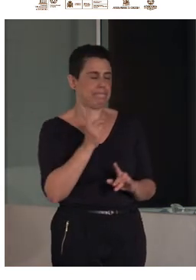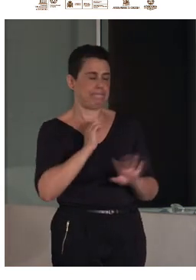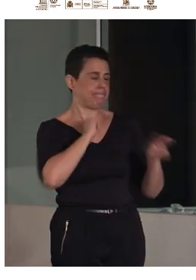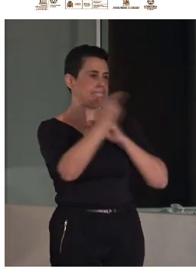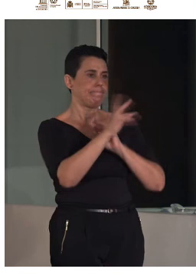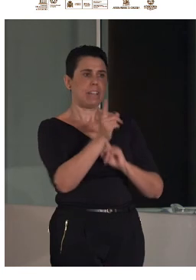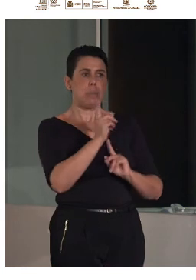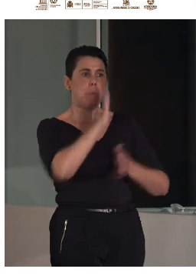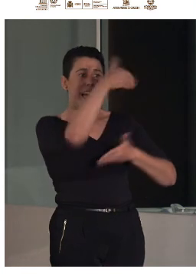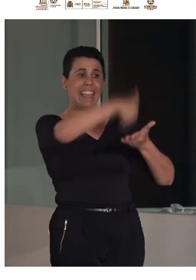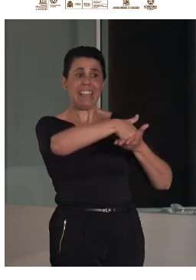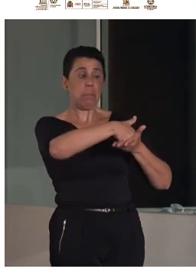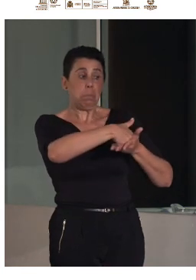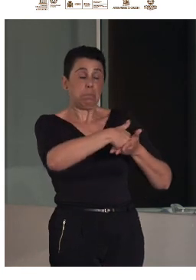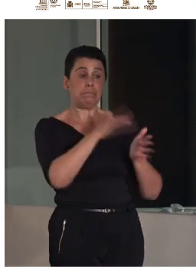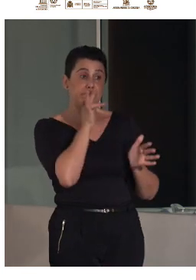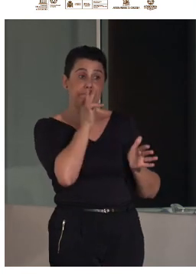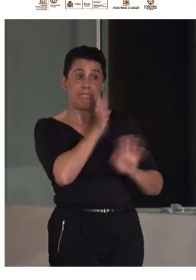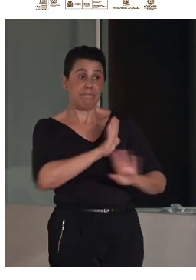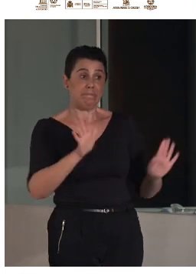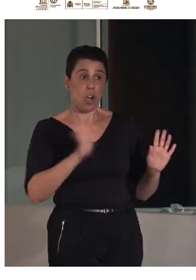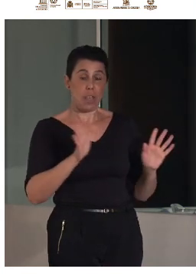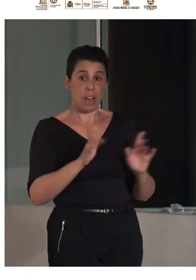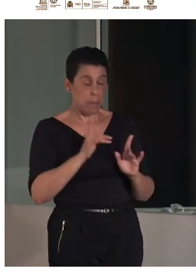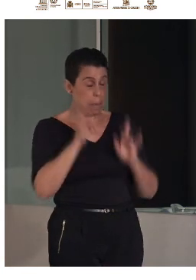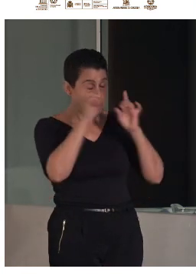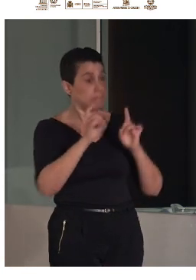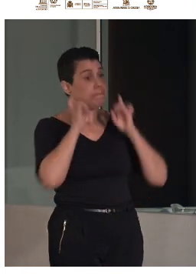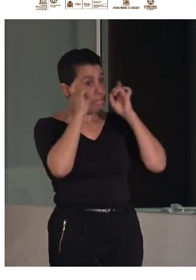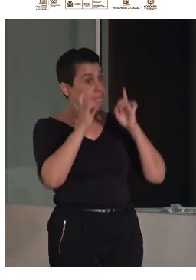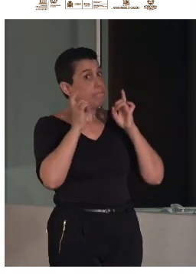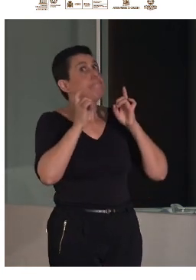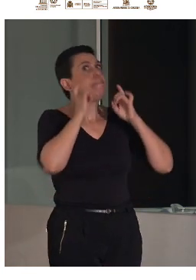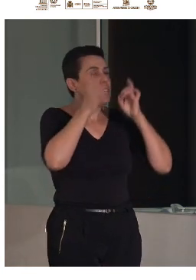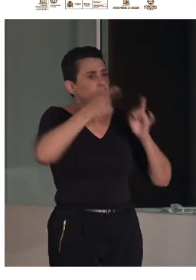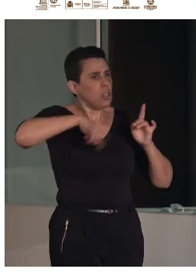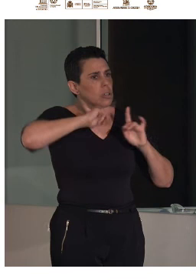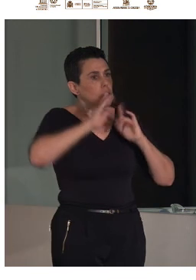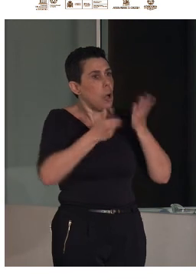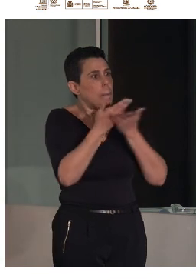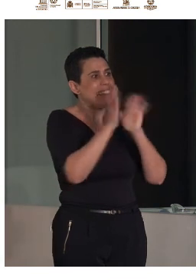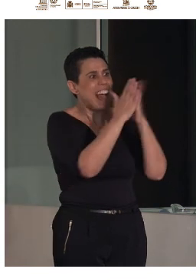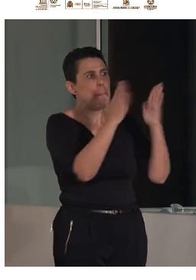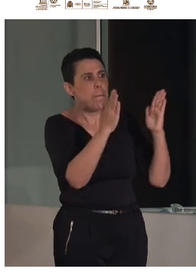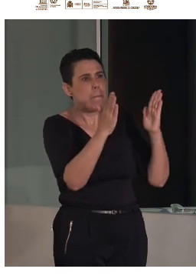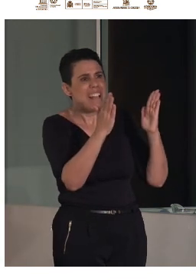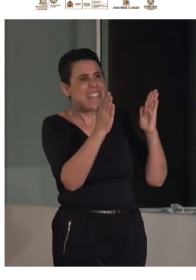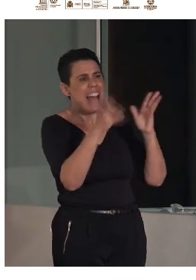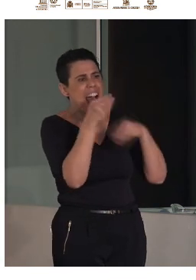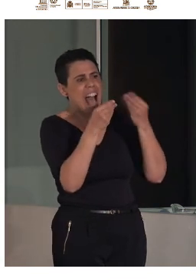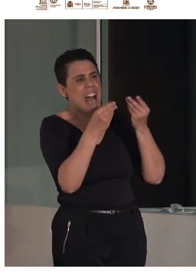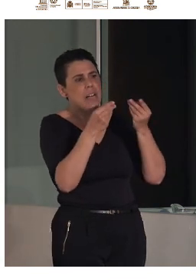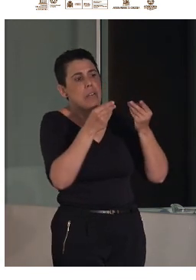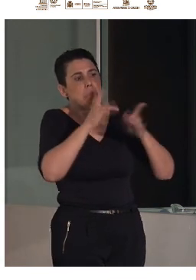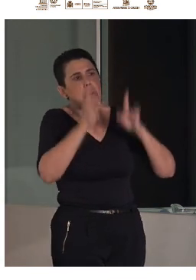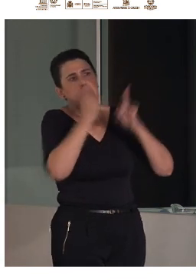de peticiones todavía sí que es verdad que hemos intentado plantear a lo mejor algún folleto para hacer alguna ruta pero bueno al